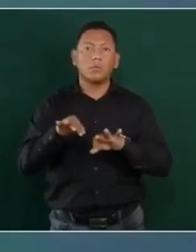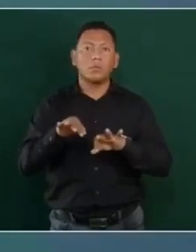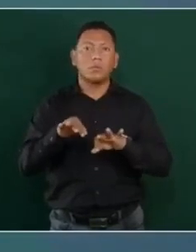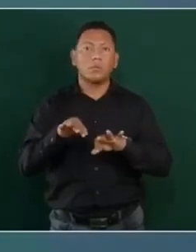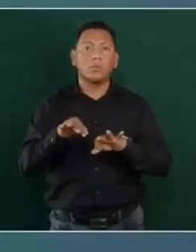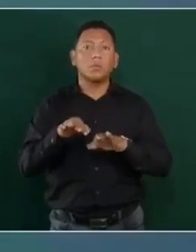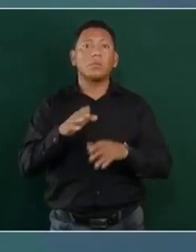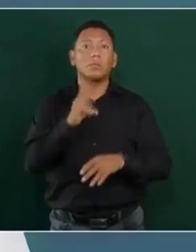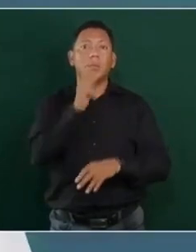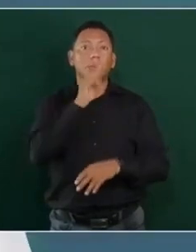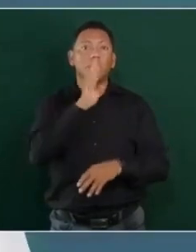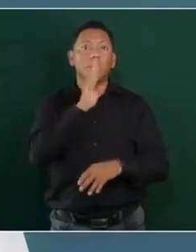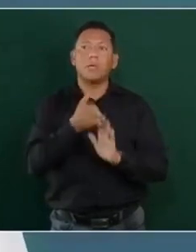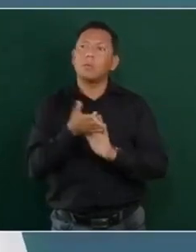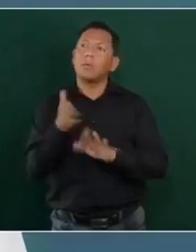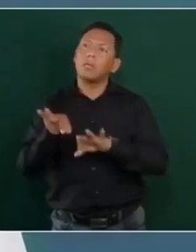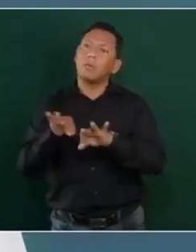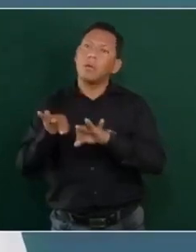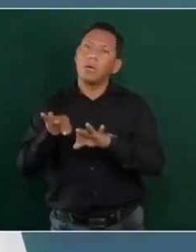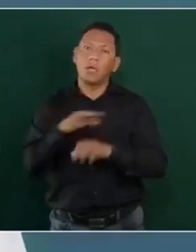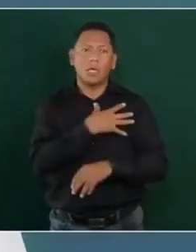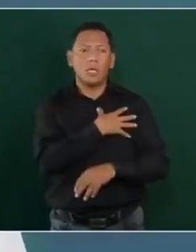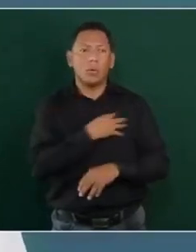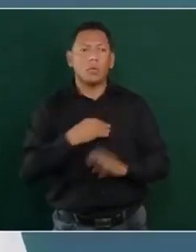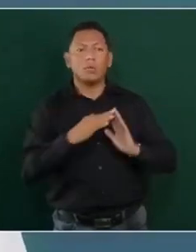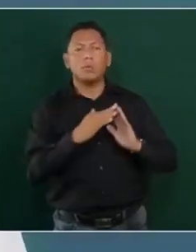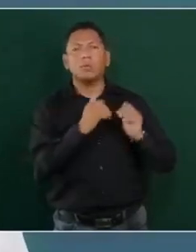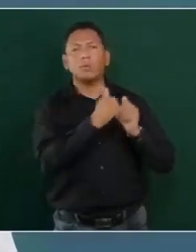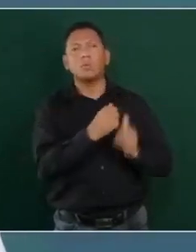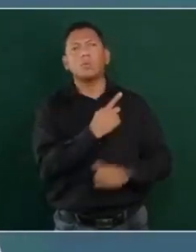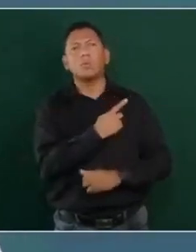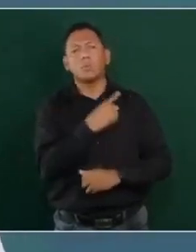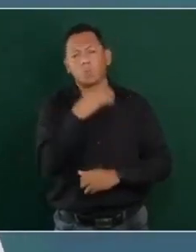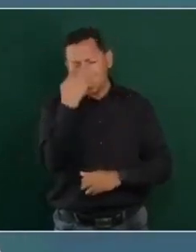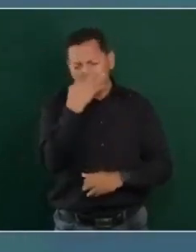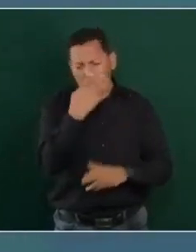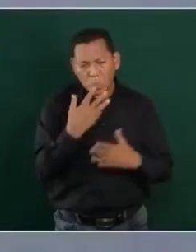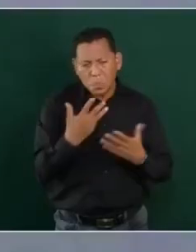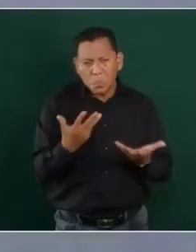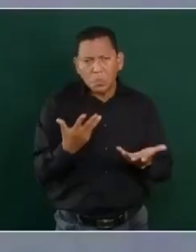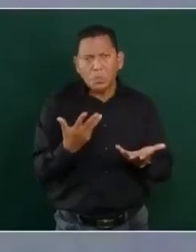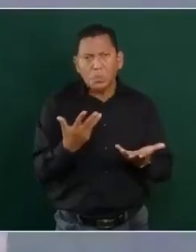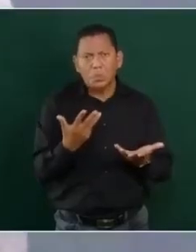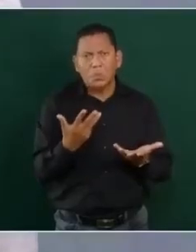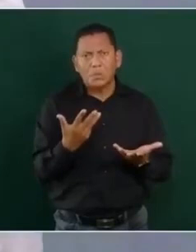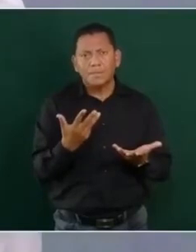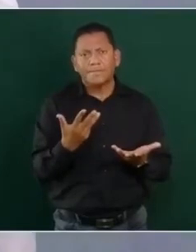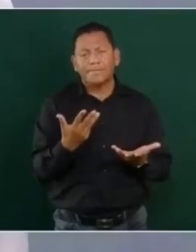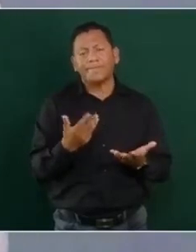sin atención, el gobierno nunca